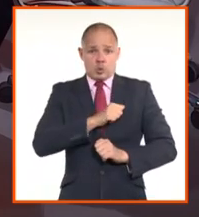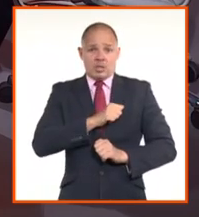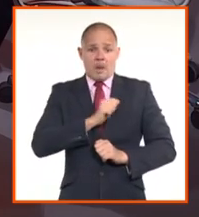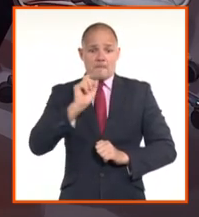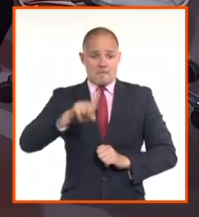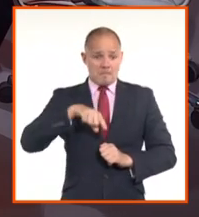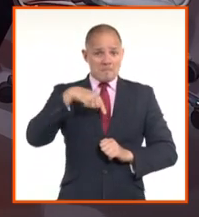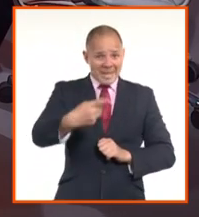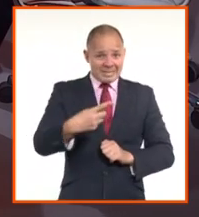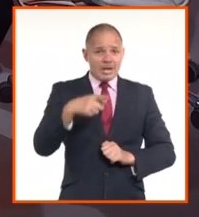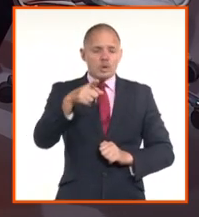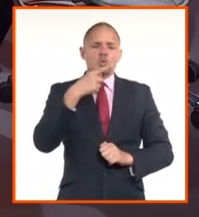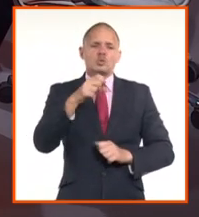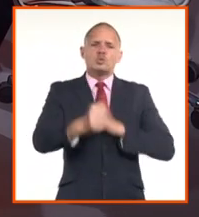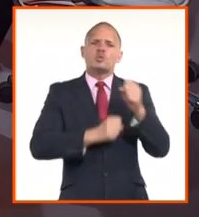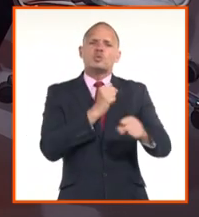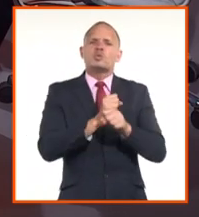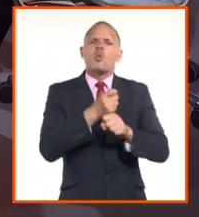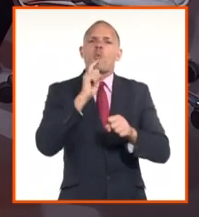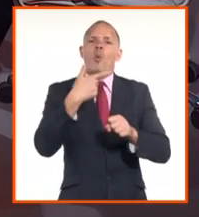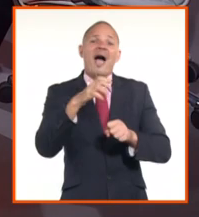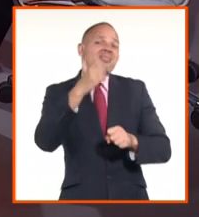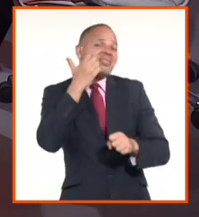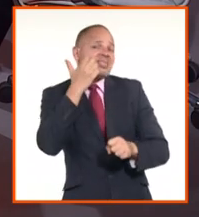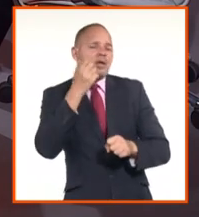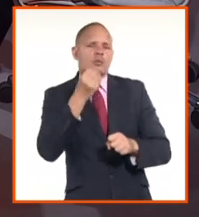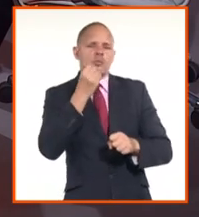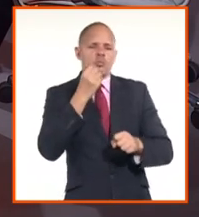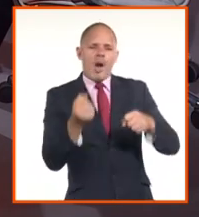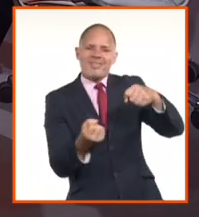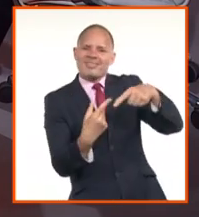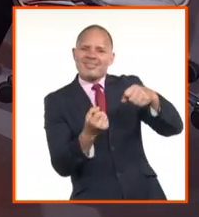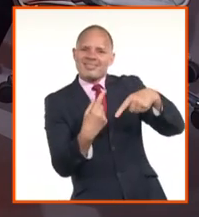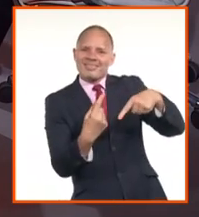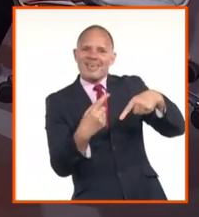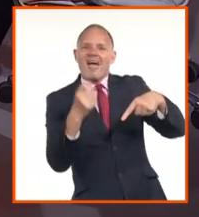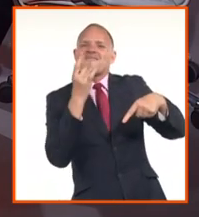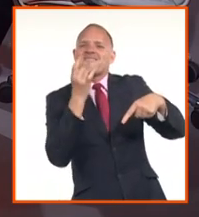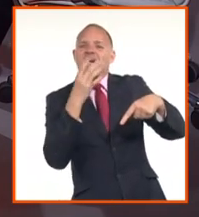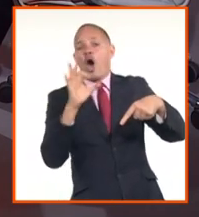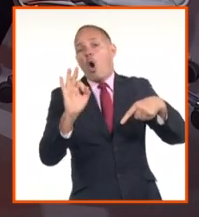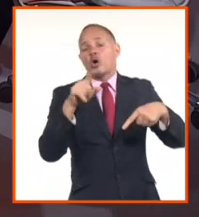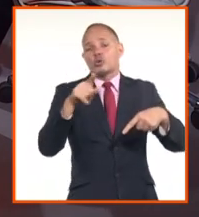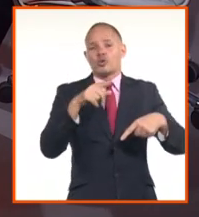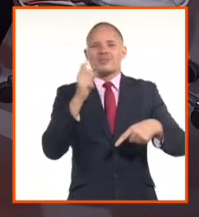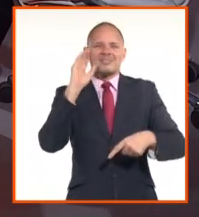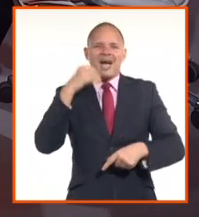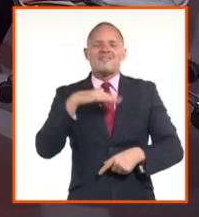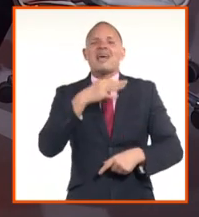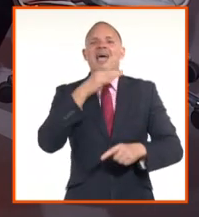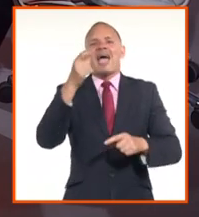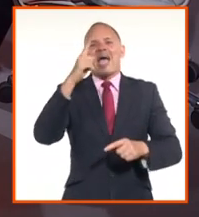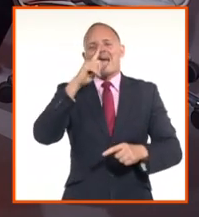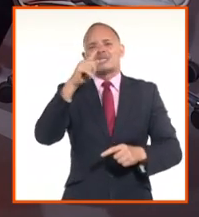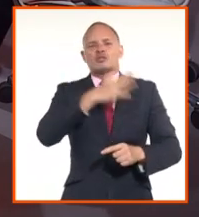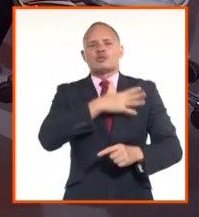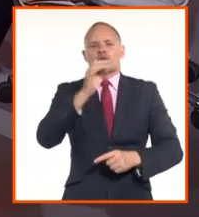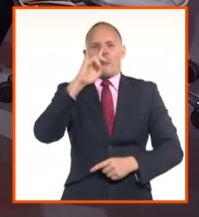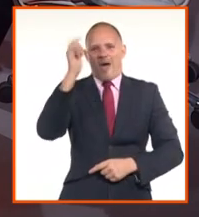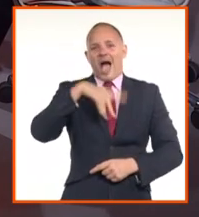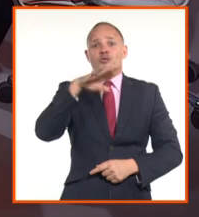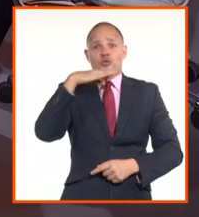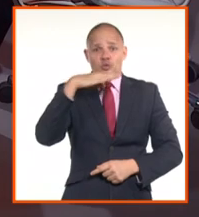ganar más que si lo hace con el billete. Y si lleva billete, si lo hace con otro que no sea el dólar, va a ganar más. Es así. Esa es la idea.